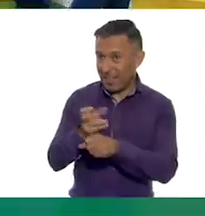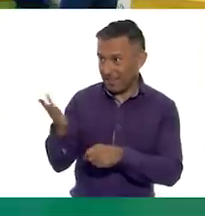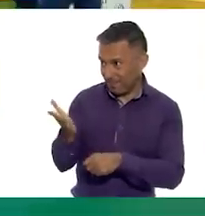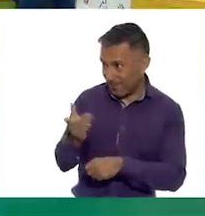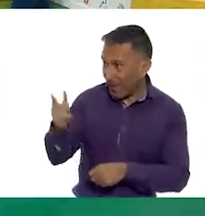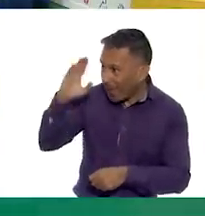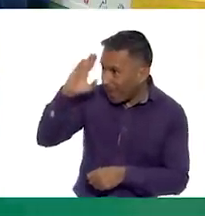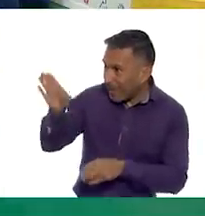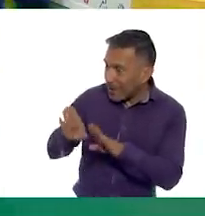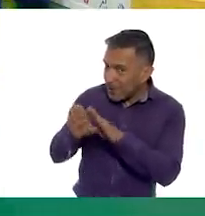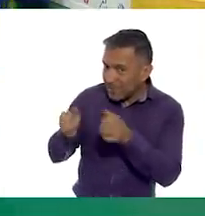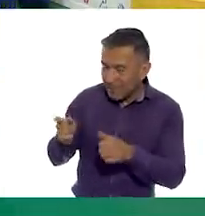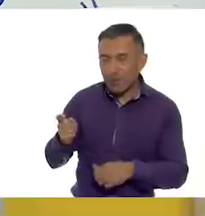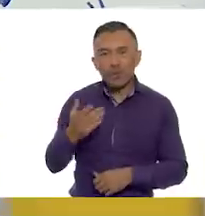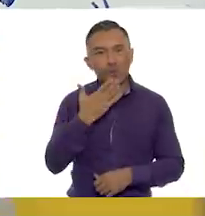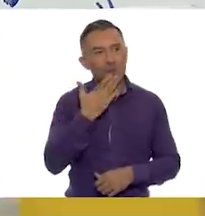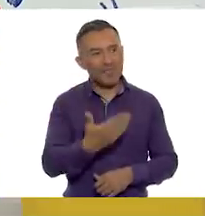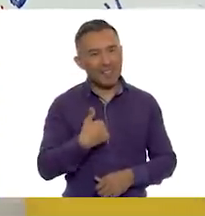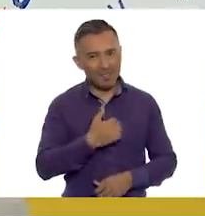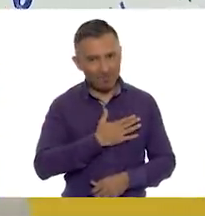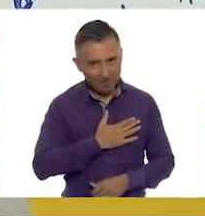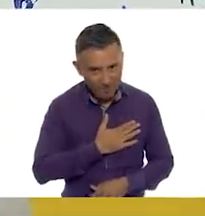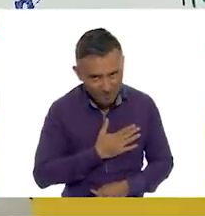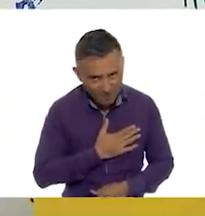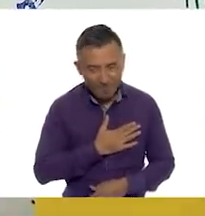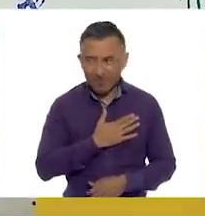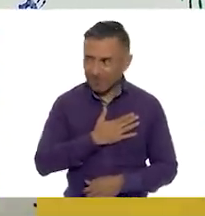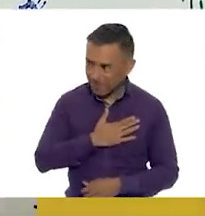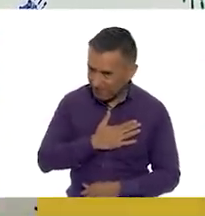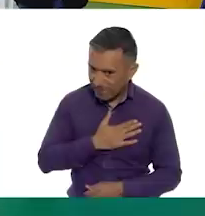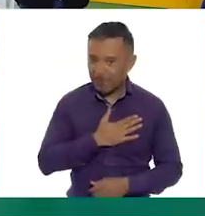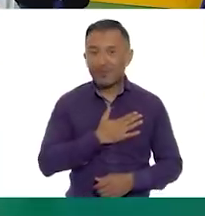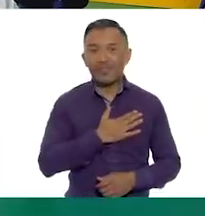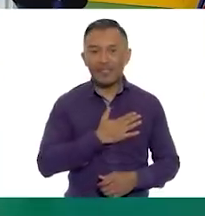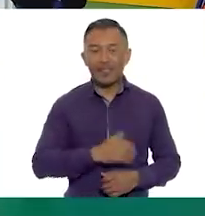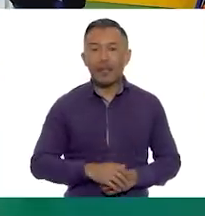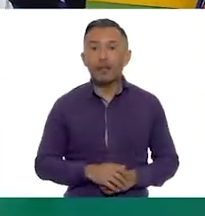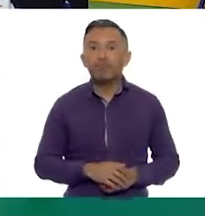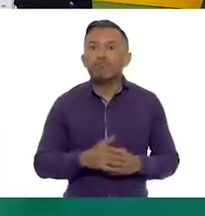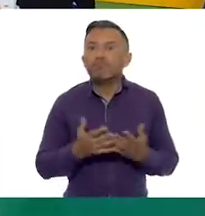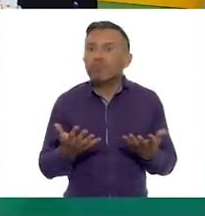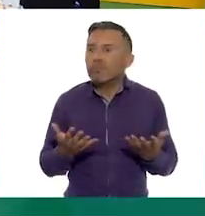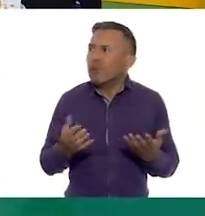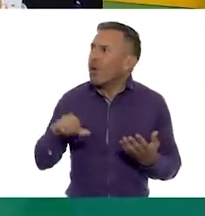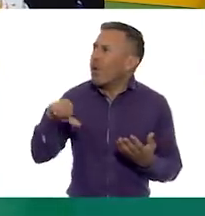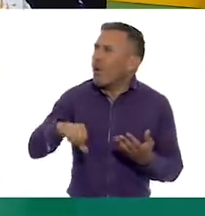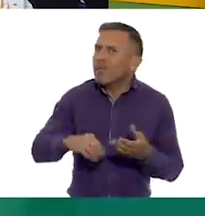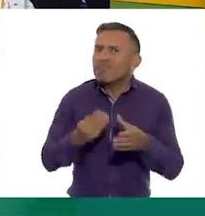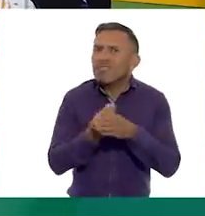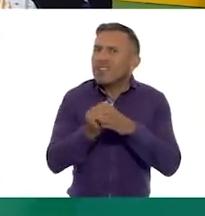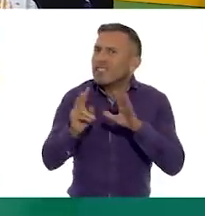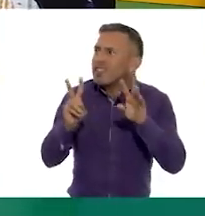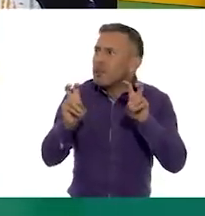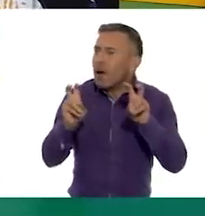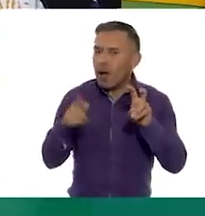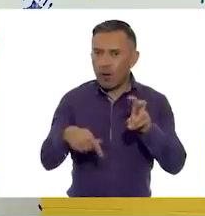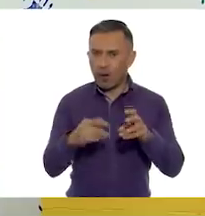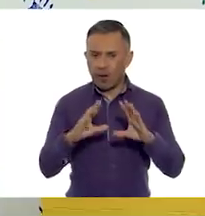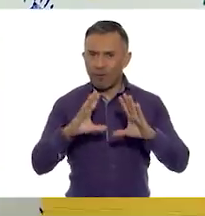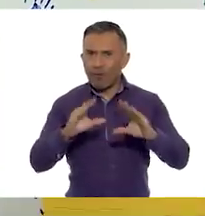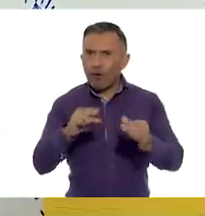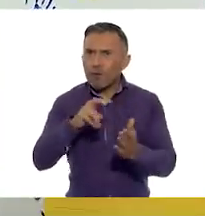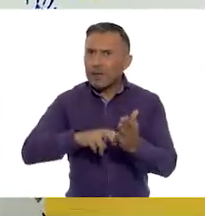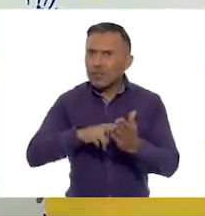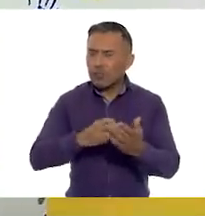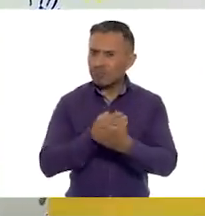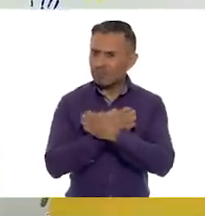¿cómo estás? Muy bien, nos saludamos con el corazón. Saludo con el corazón. Ahora sí. Díganos, ¿qué vamos a aprender el día de hoy en Formación Cívica y Ética? A mí también